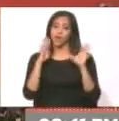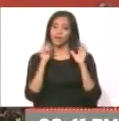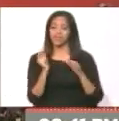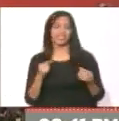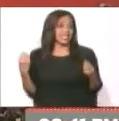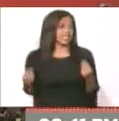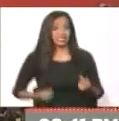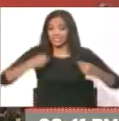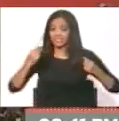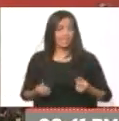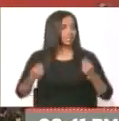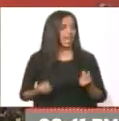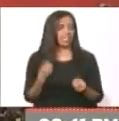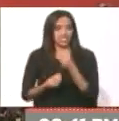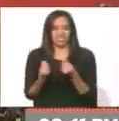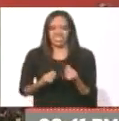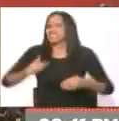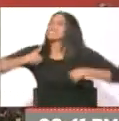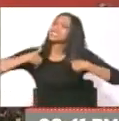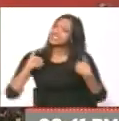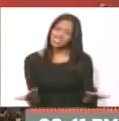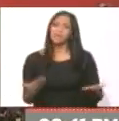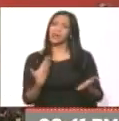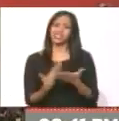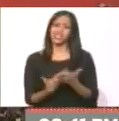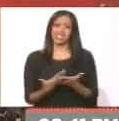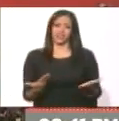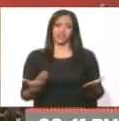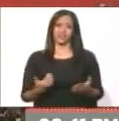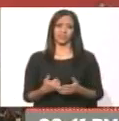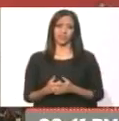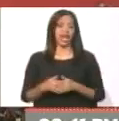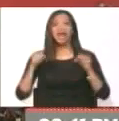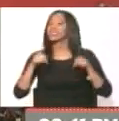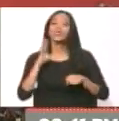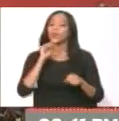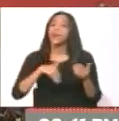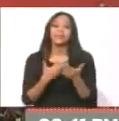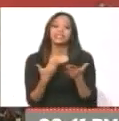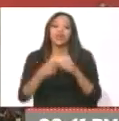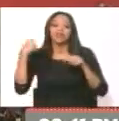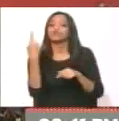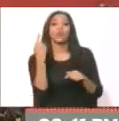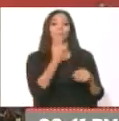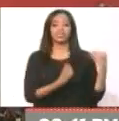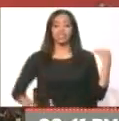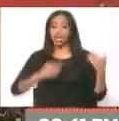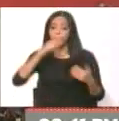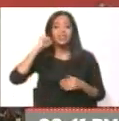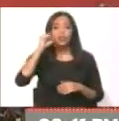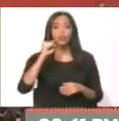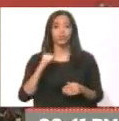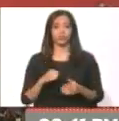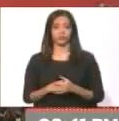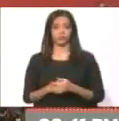la gente comienza a hacer partidos. ¿Qué partidos, vale? Aquí no puede haber partido. Aquí hay un solo presidente que se llama Nicolás Maduro.